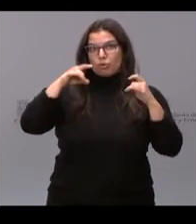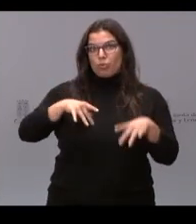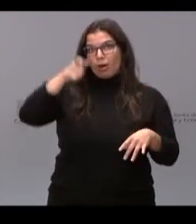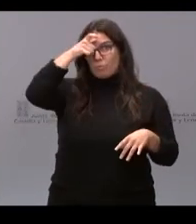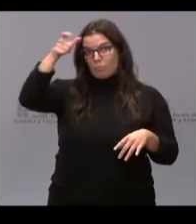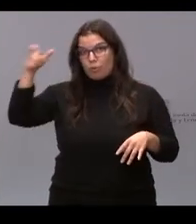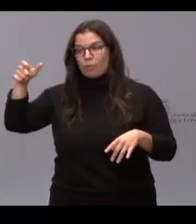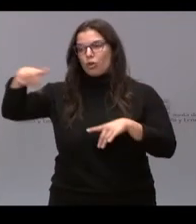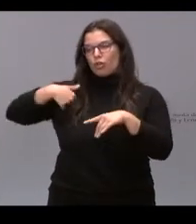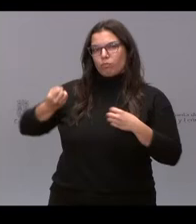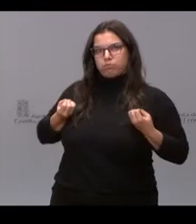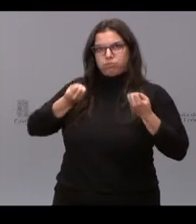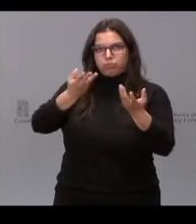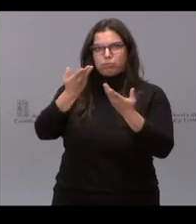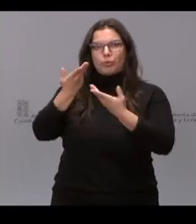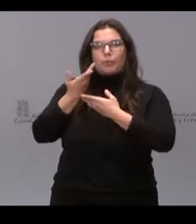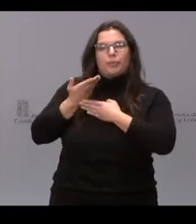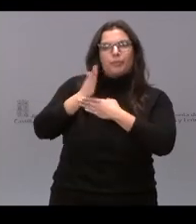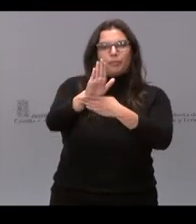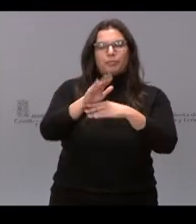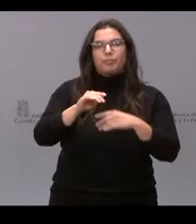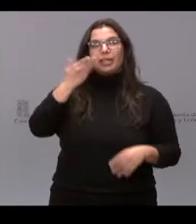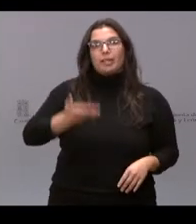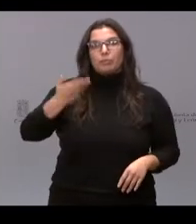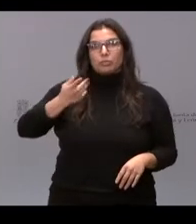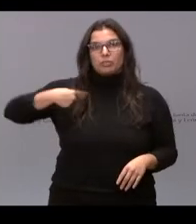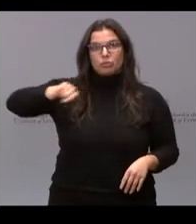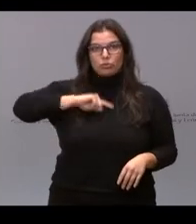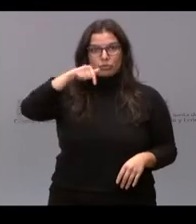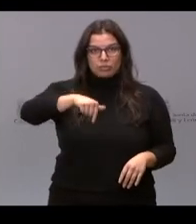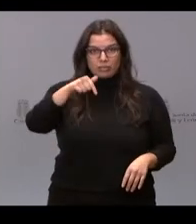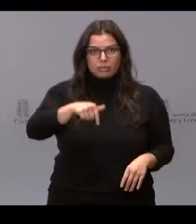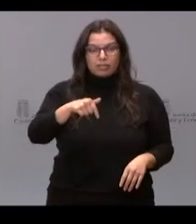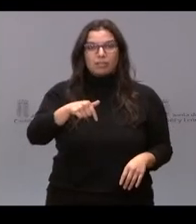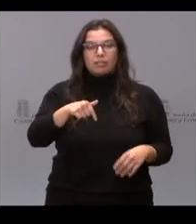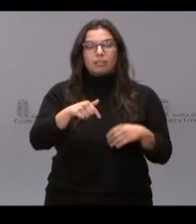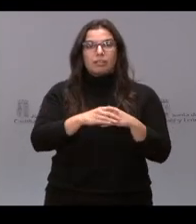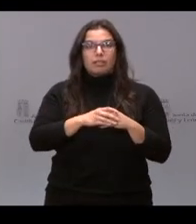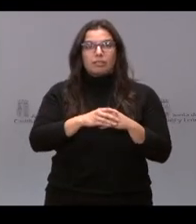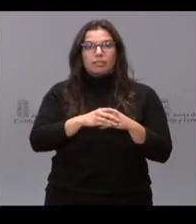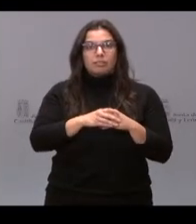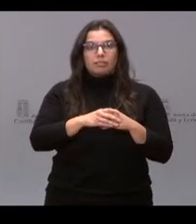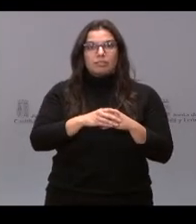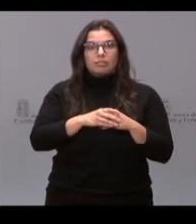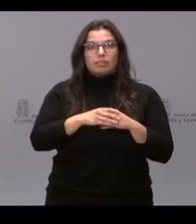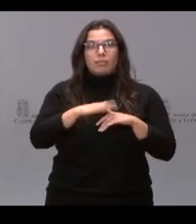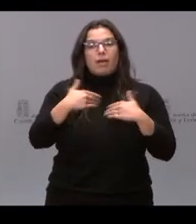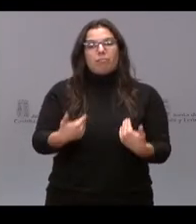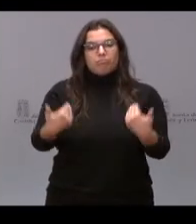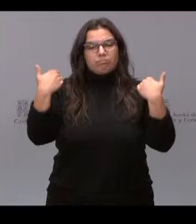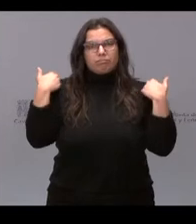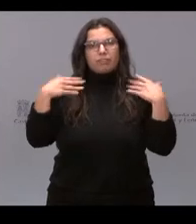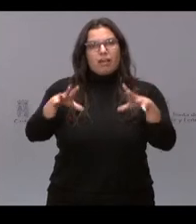el medio rural. Creo que es importante que estemos aquí y que empecemos a asumir responsabilidades,